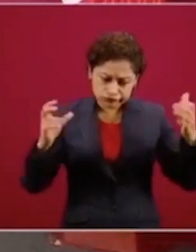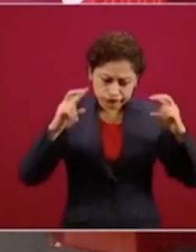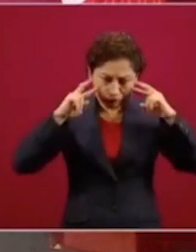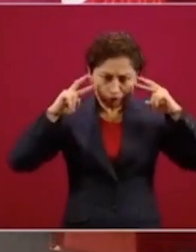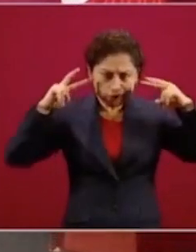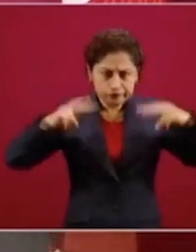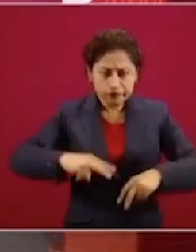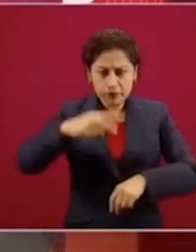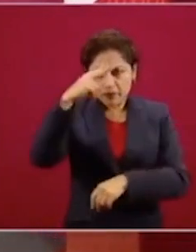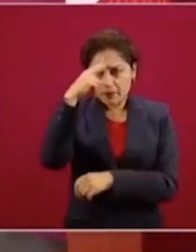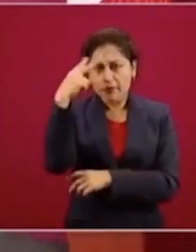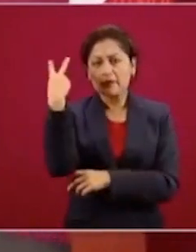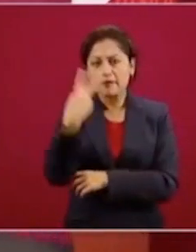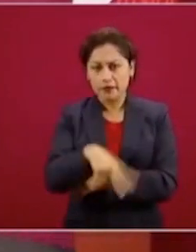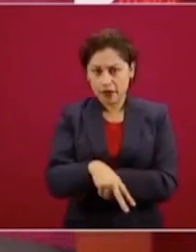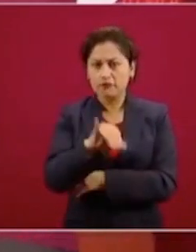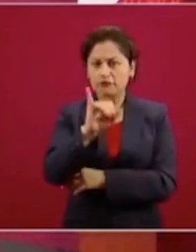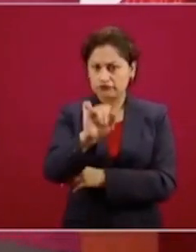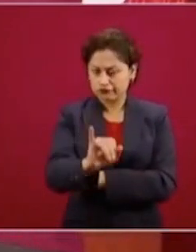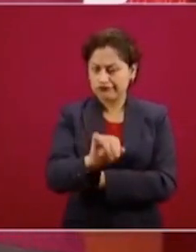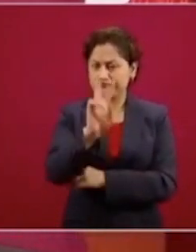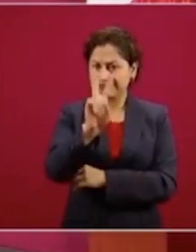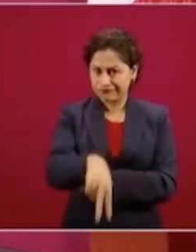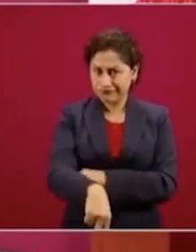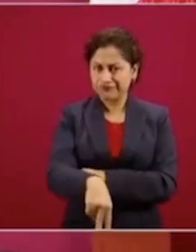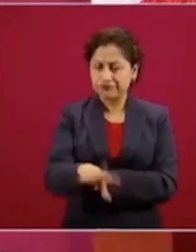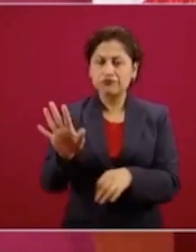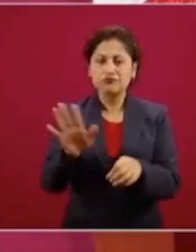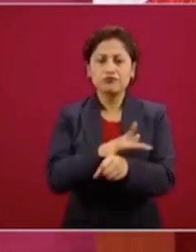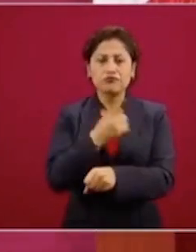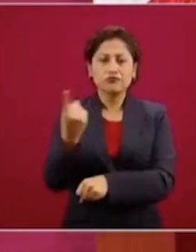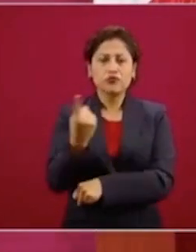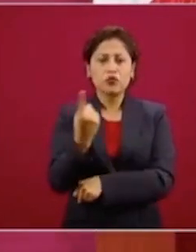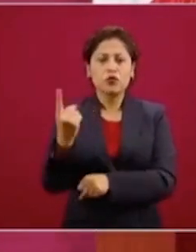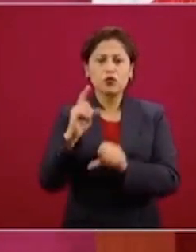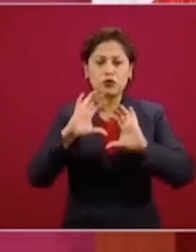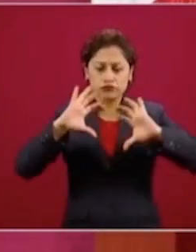estamos en un mundo globalizado.